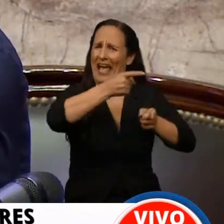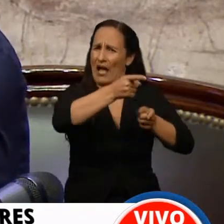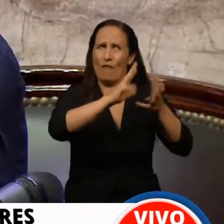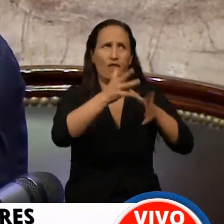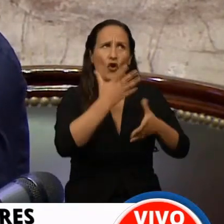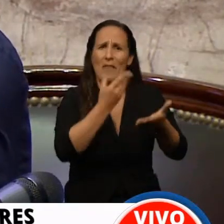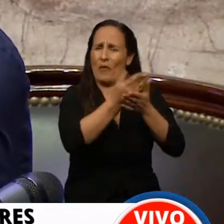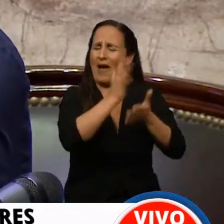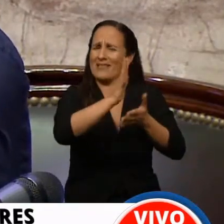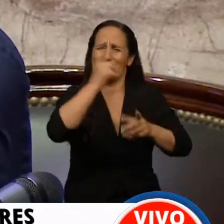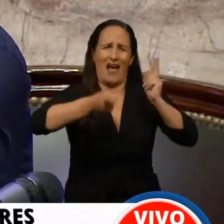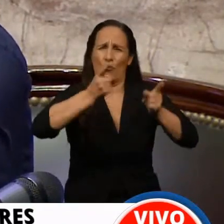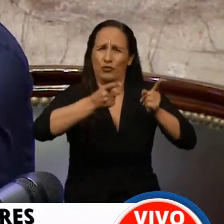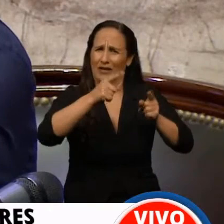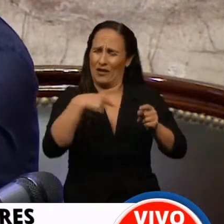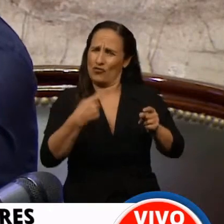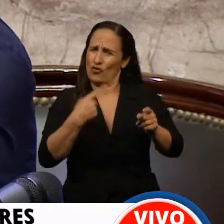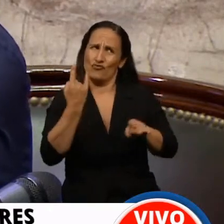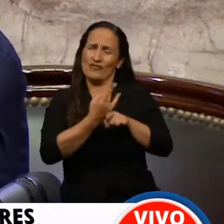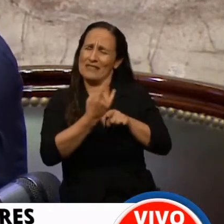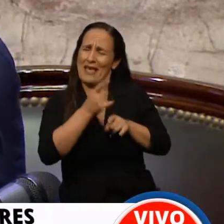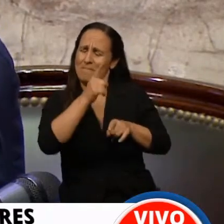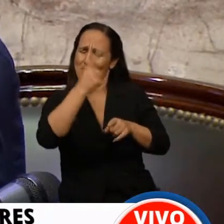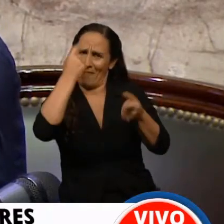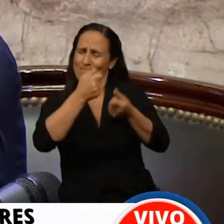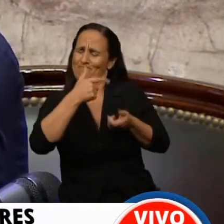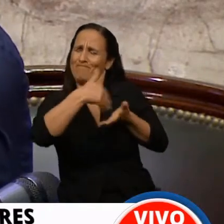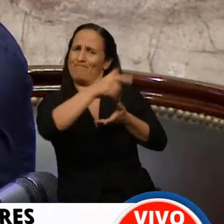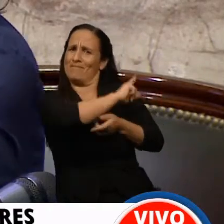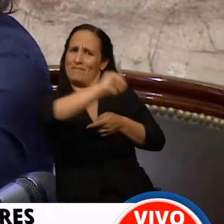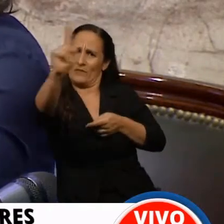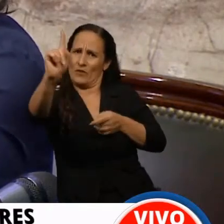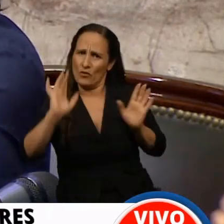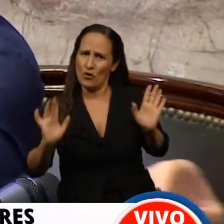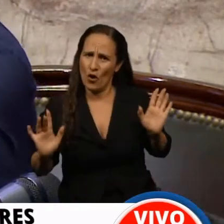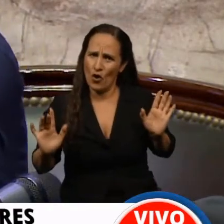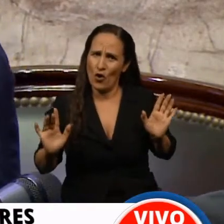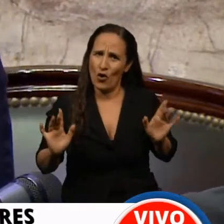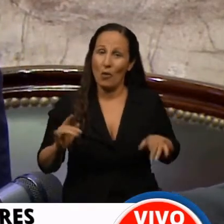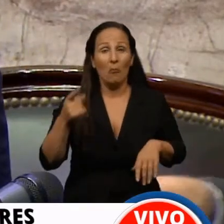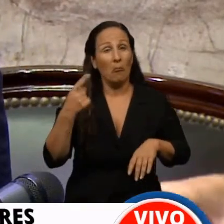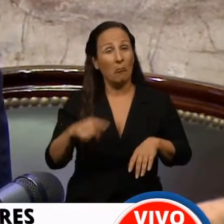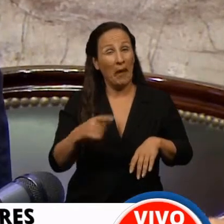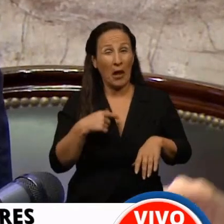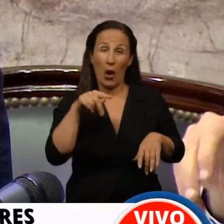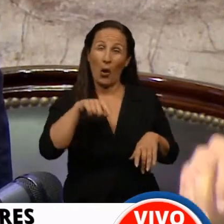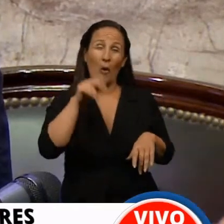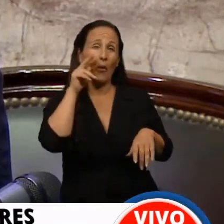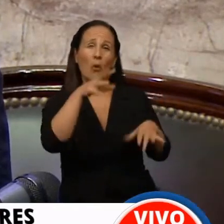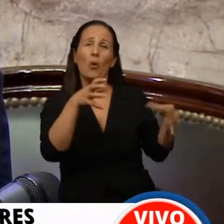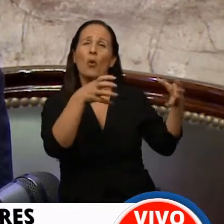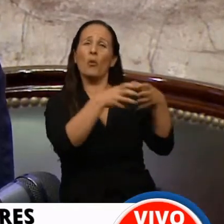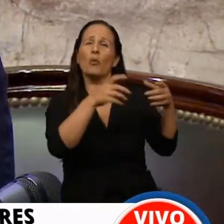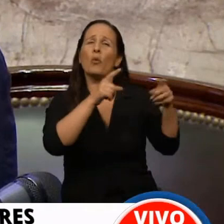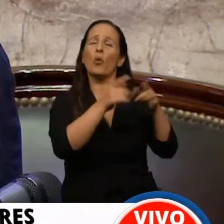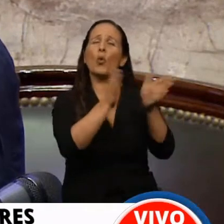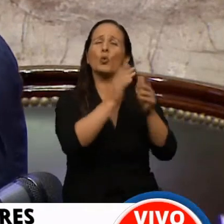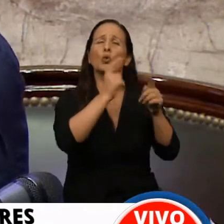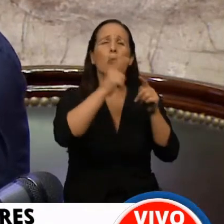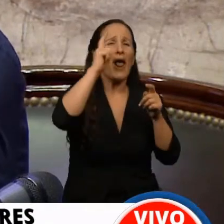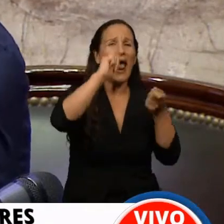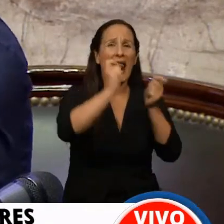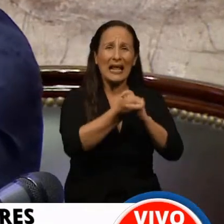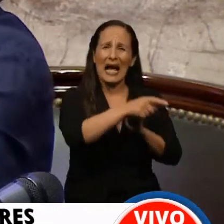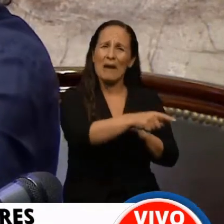autoritario, pero la verdad que da una bronca enorme que escuchemos al bloque de Juntos por el Cambio hablar